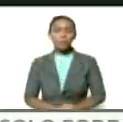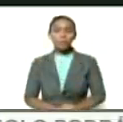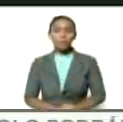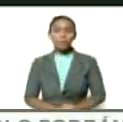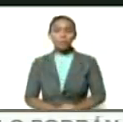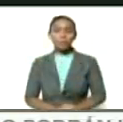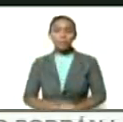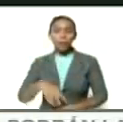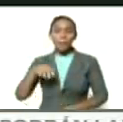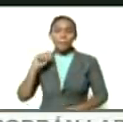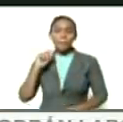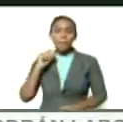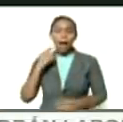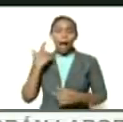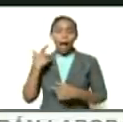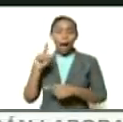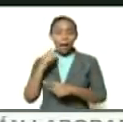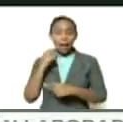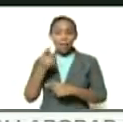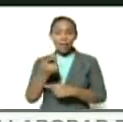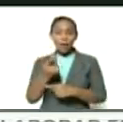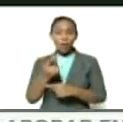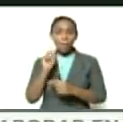pum ahí les dejo el punto